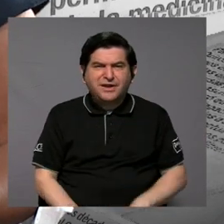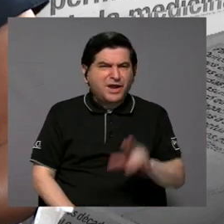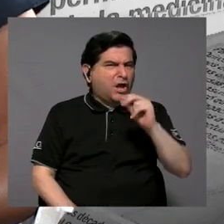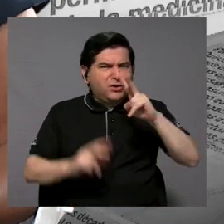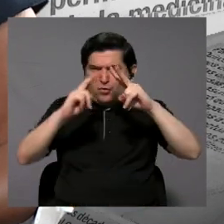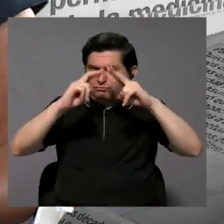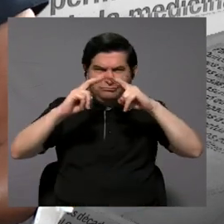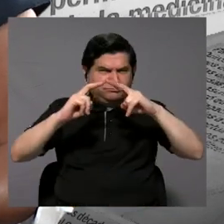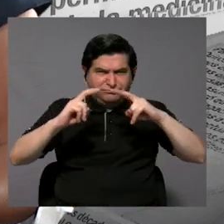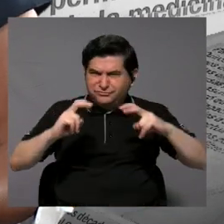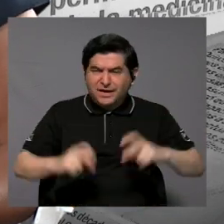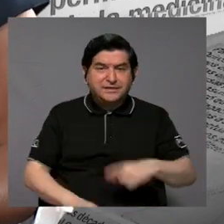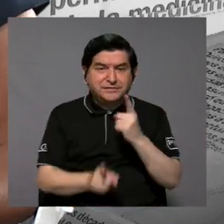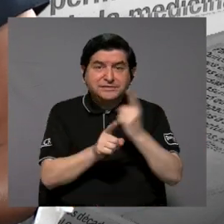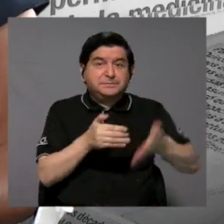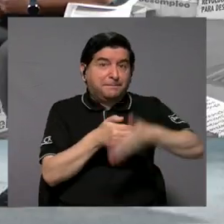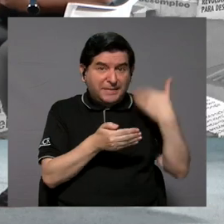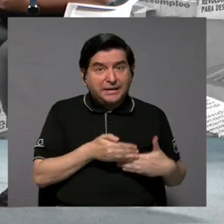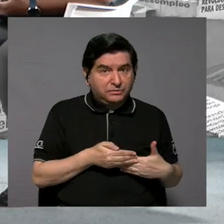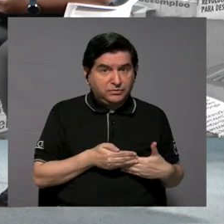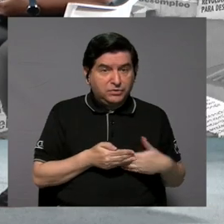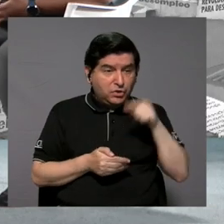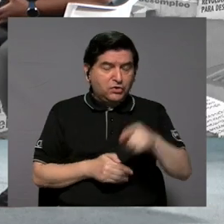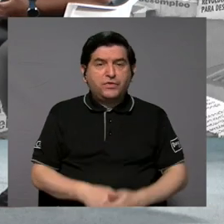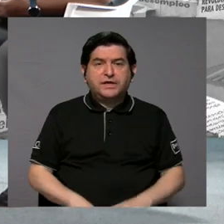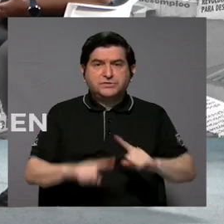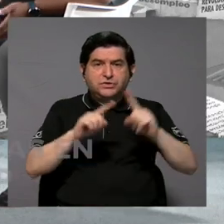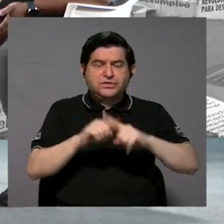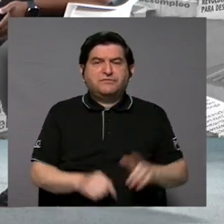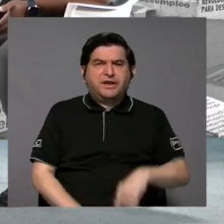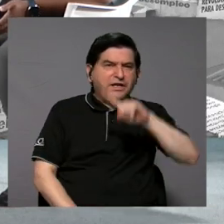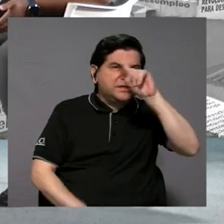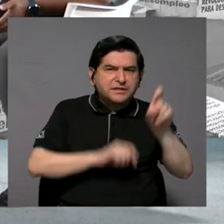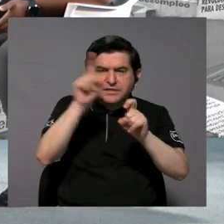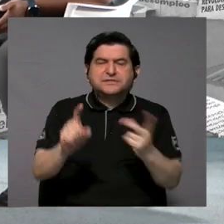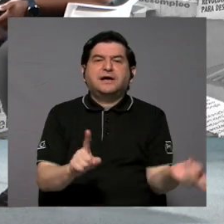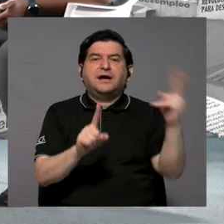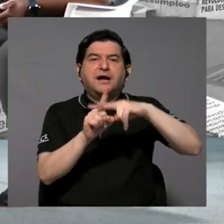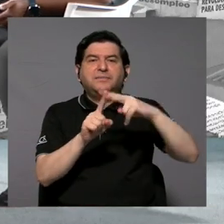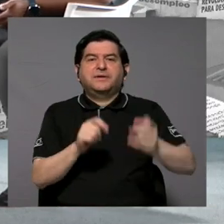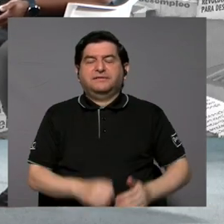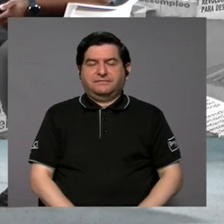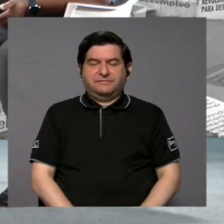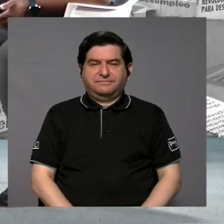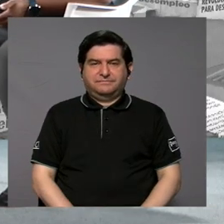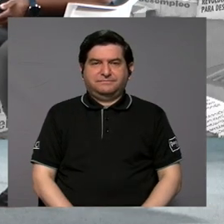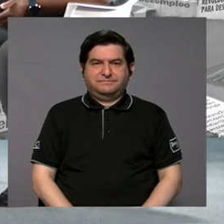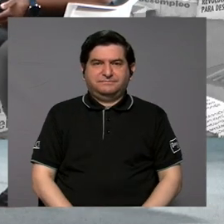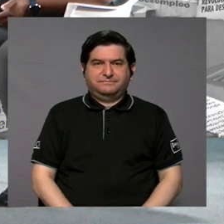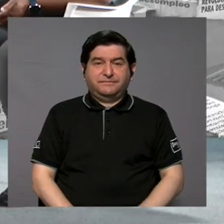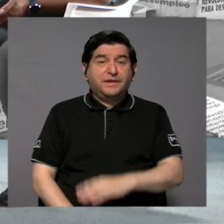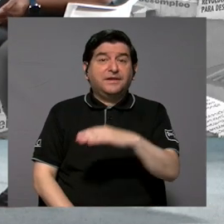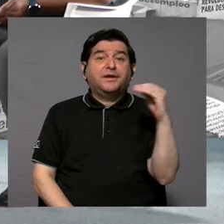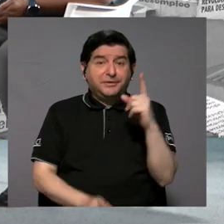significa que no hubo una revisión oportuna de esos ítems para poderlos aplicar, ¿verdad? Y efectivamente,